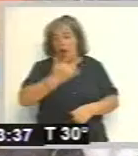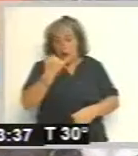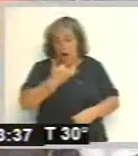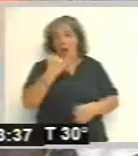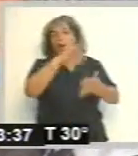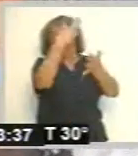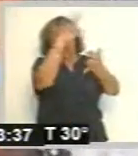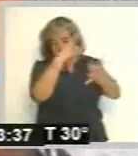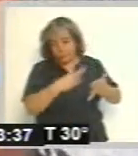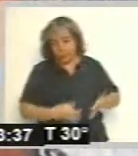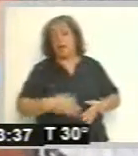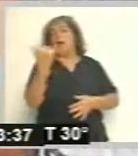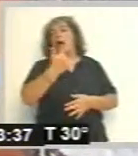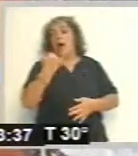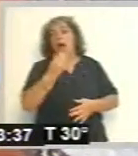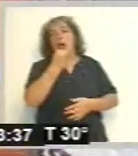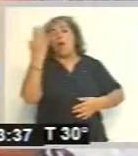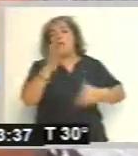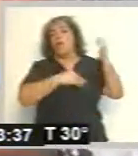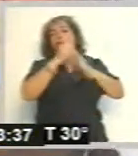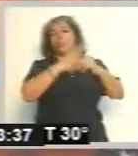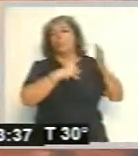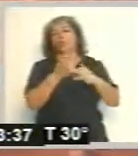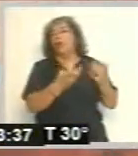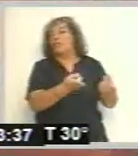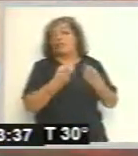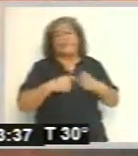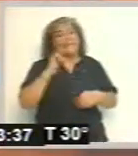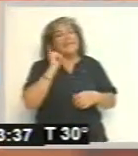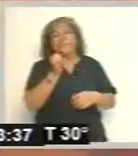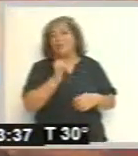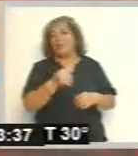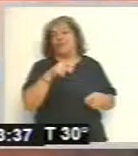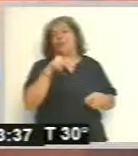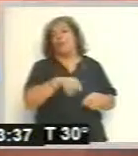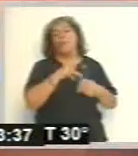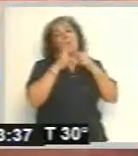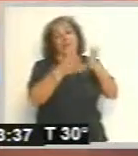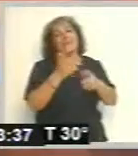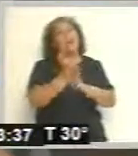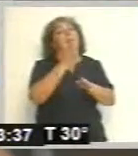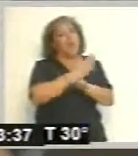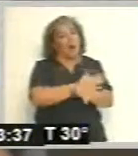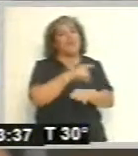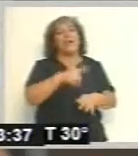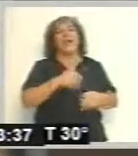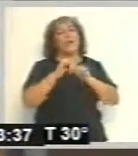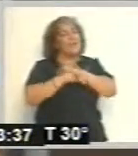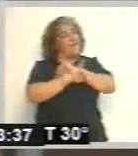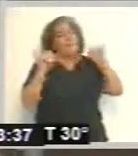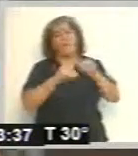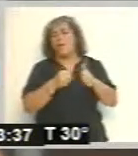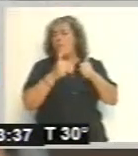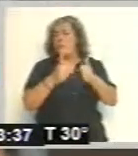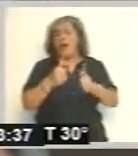los requerimientos que cualquier obra tiene que cumplir. Así que, como decíamos anteriormente, es una excelente noticia.